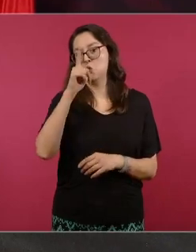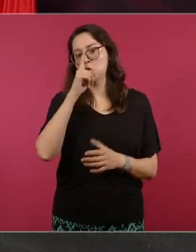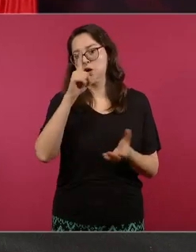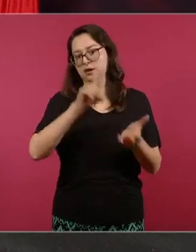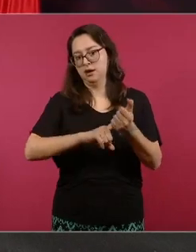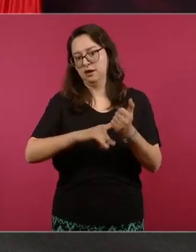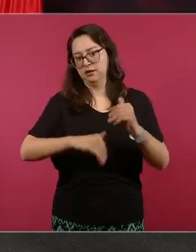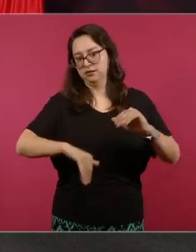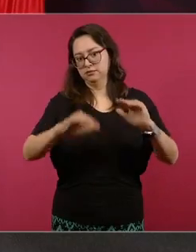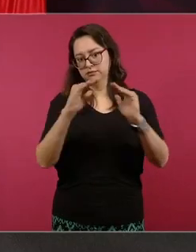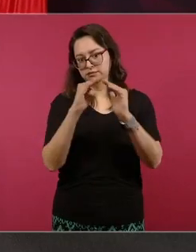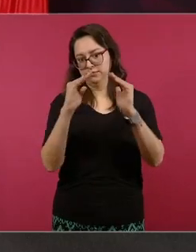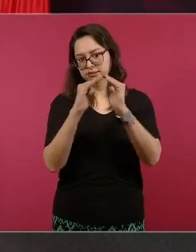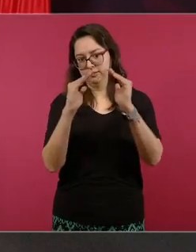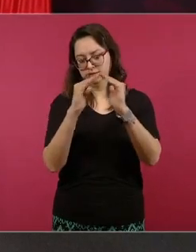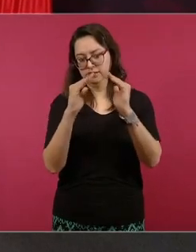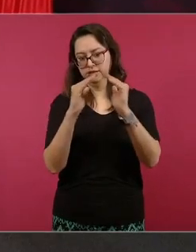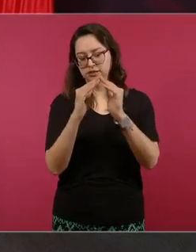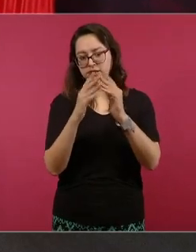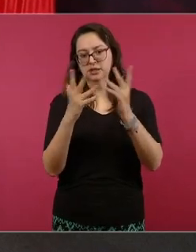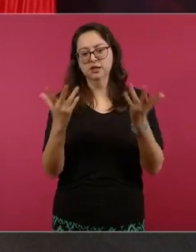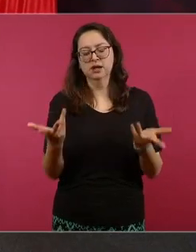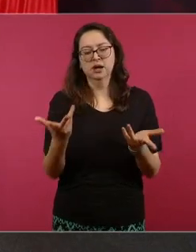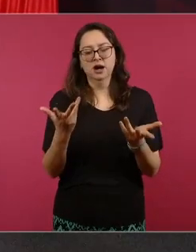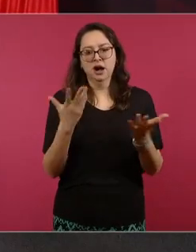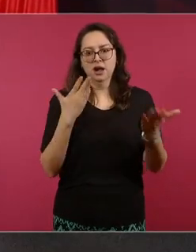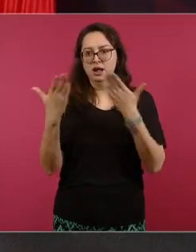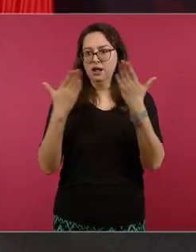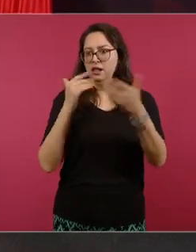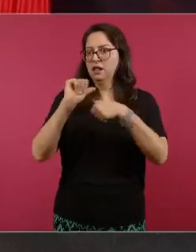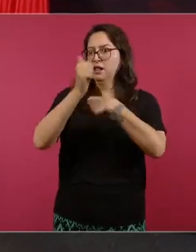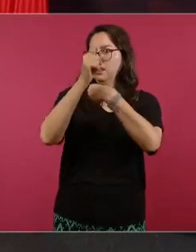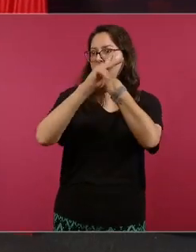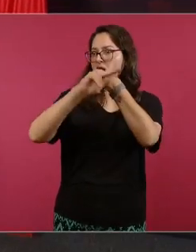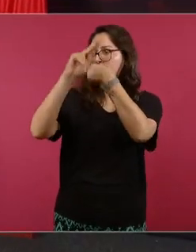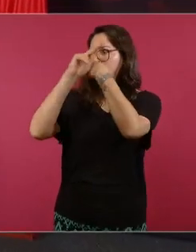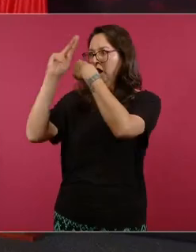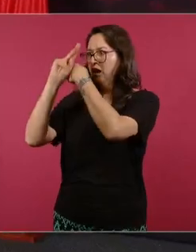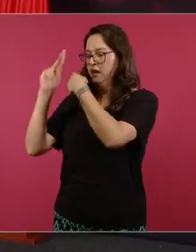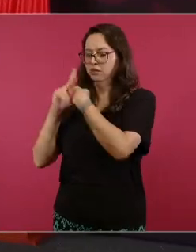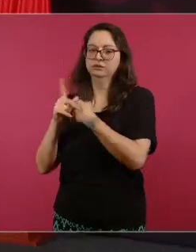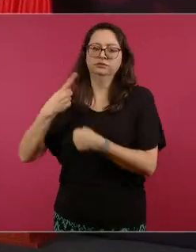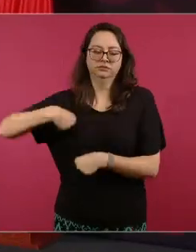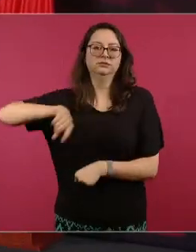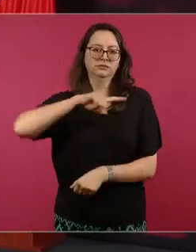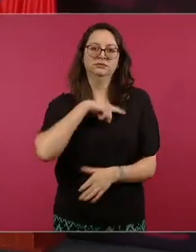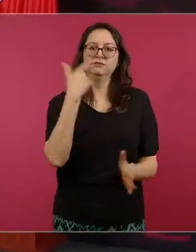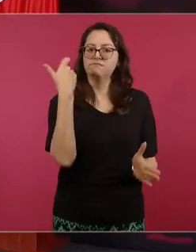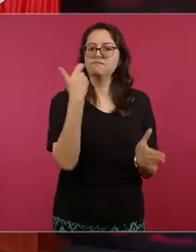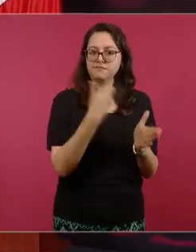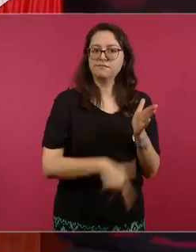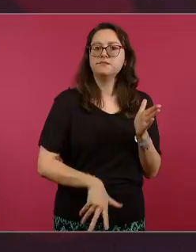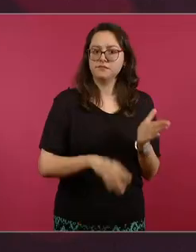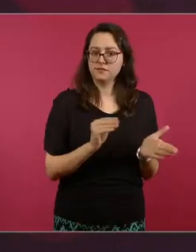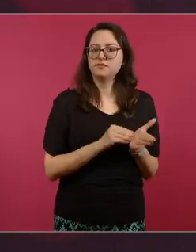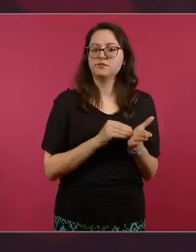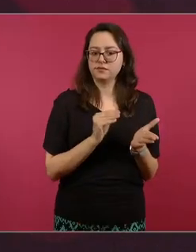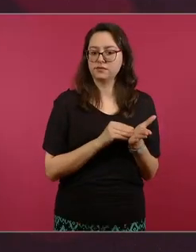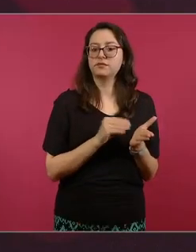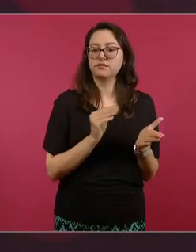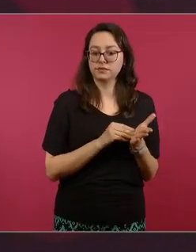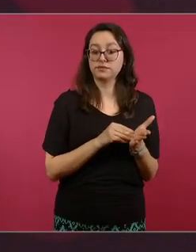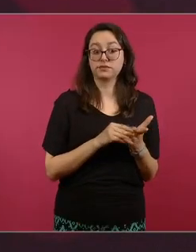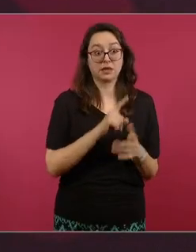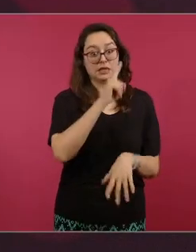con relación a otros países estamos abajo incluso